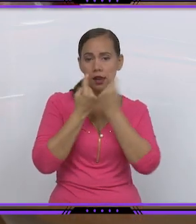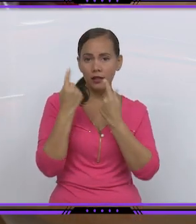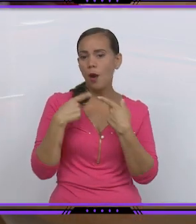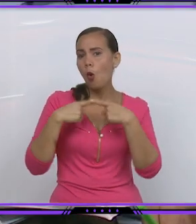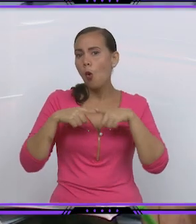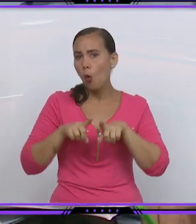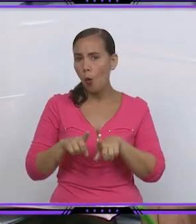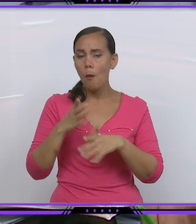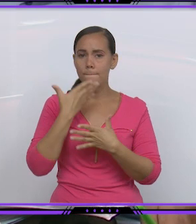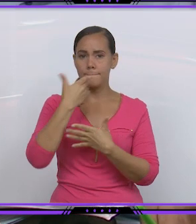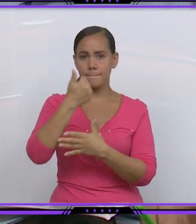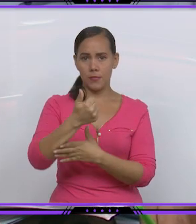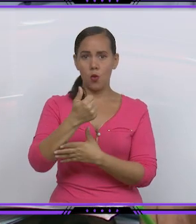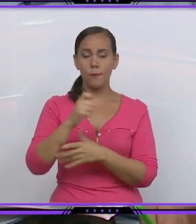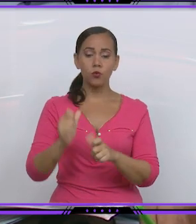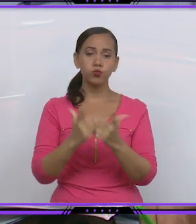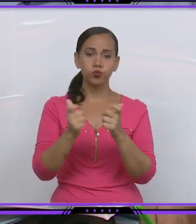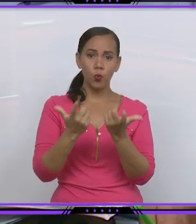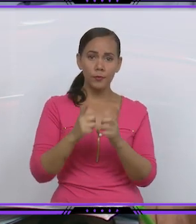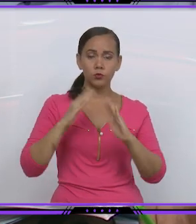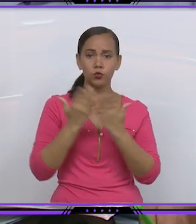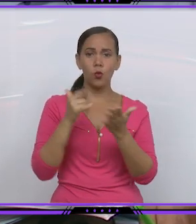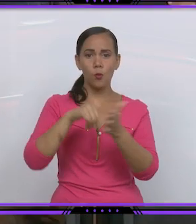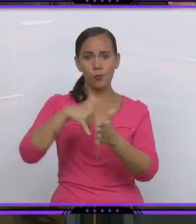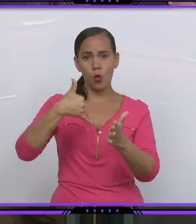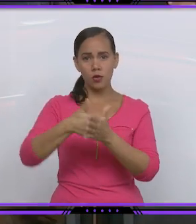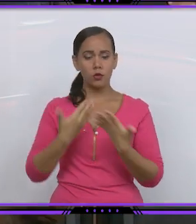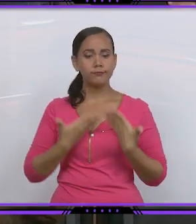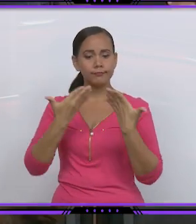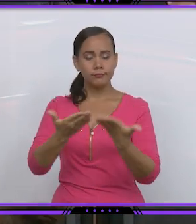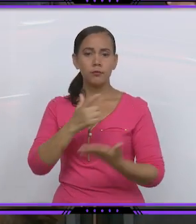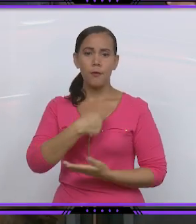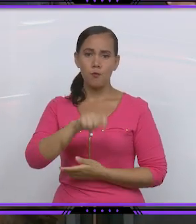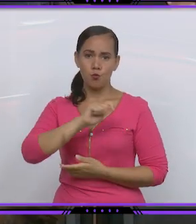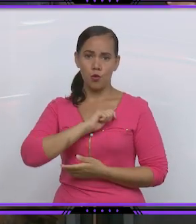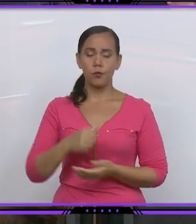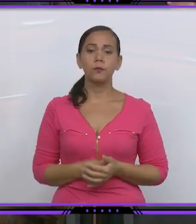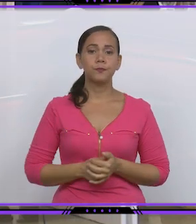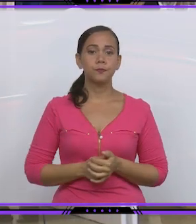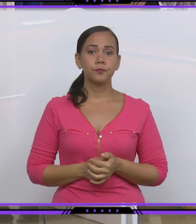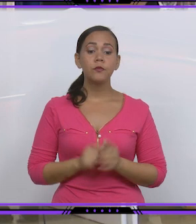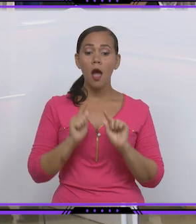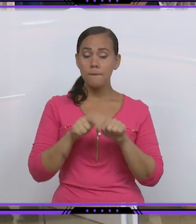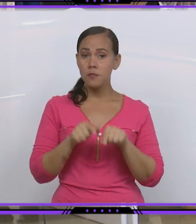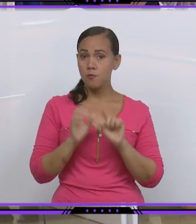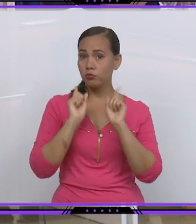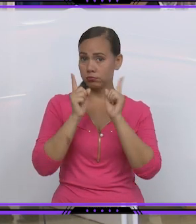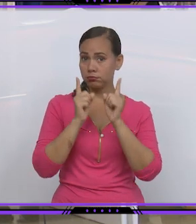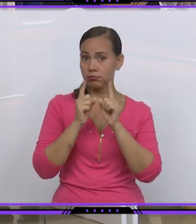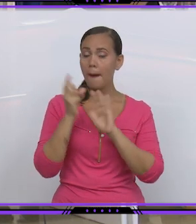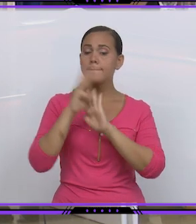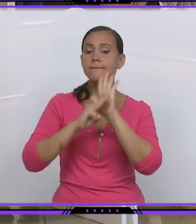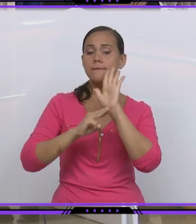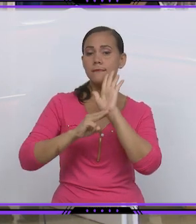Desarrollo Territorial para cumplir las tareas y acometer nuevos proyectos en beneficio del pueblo. En el Consejo Provincial expusieron